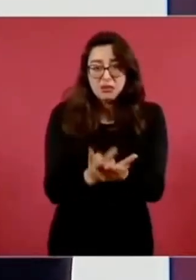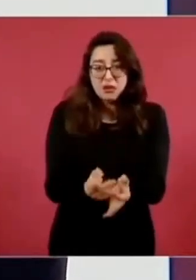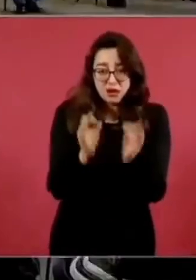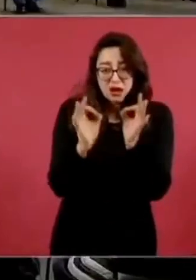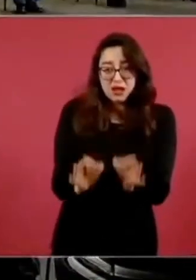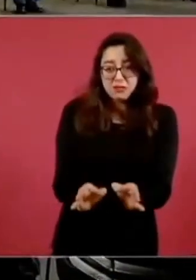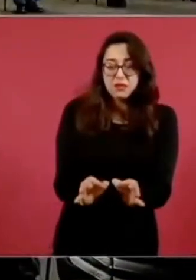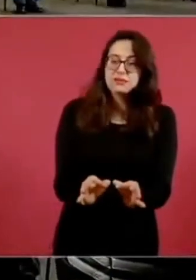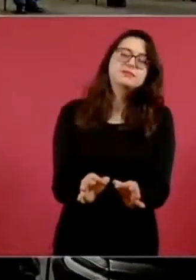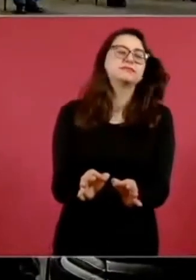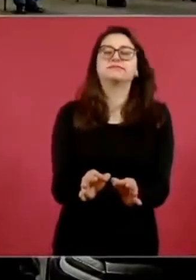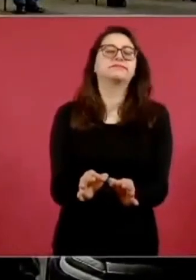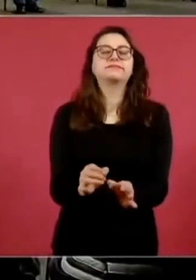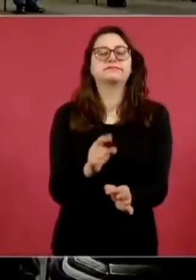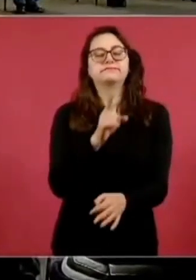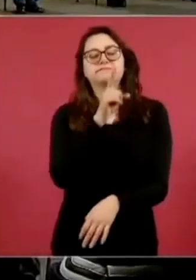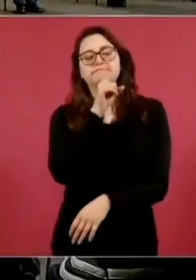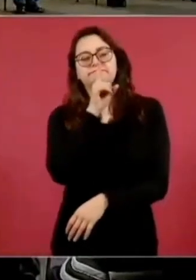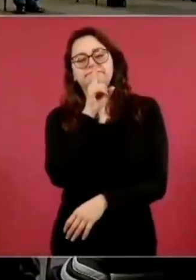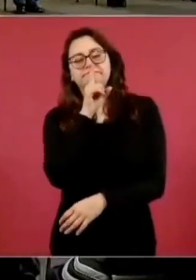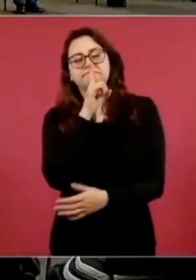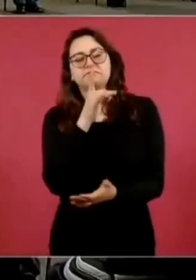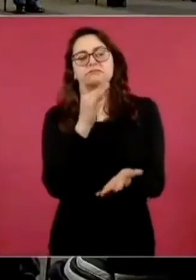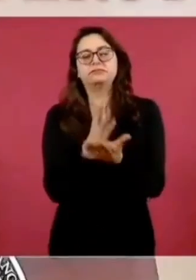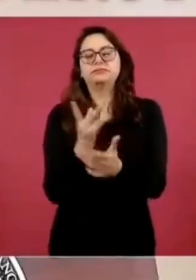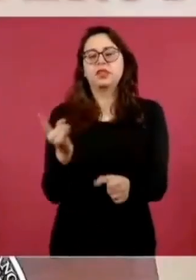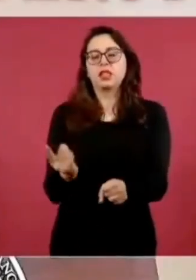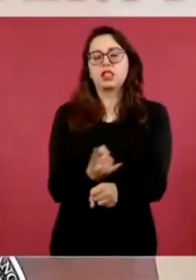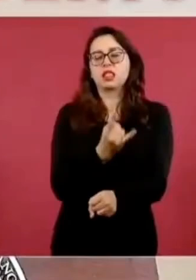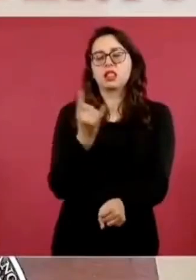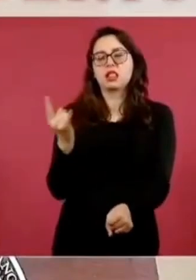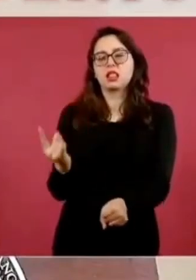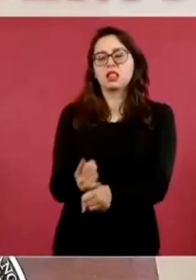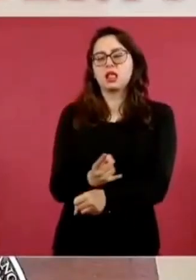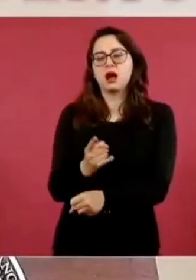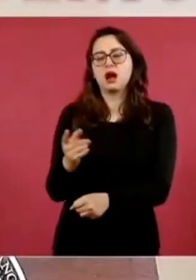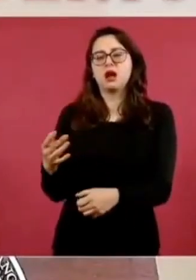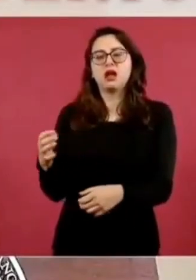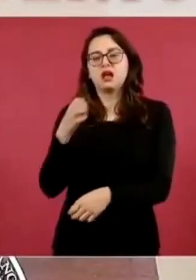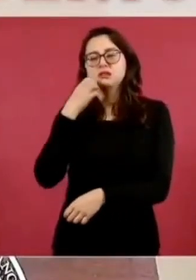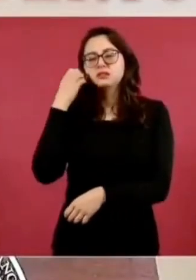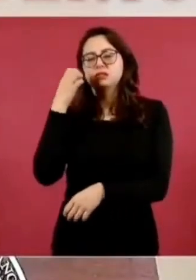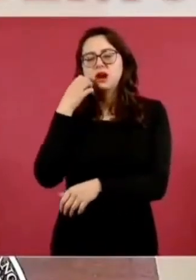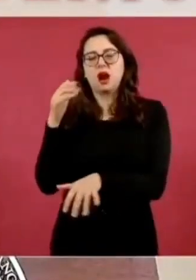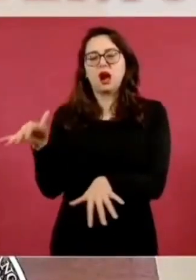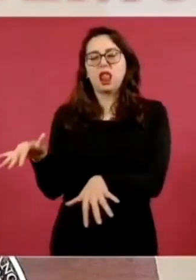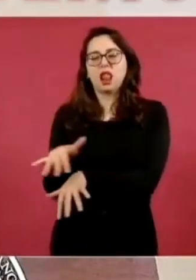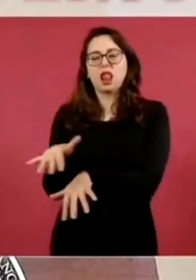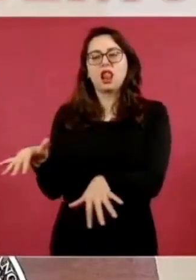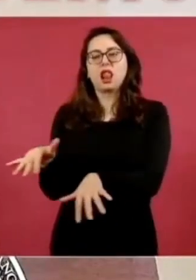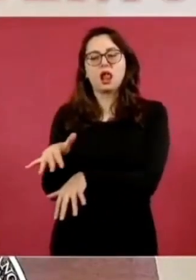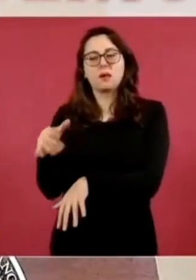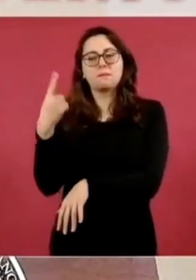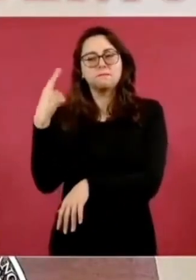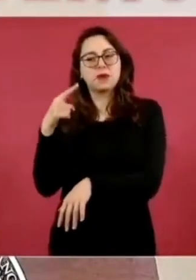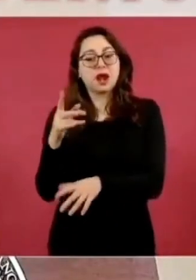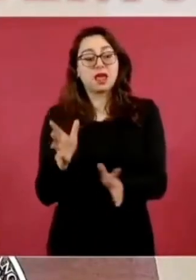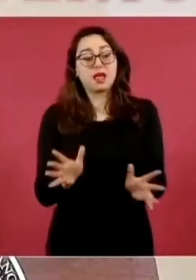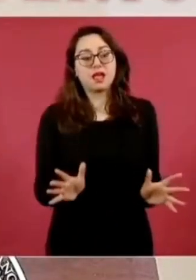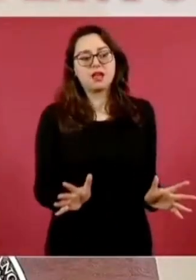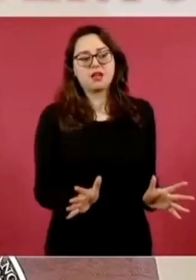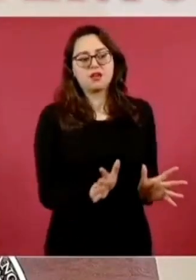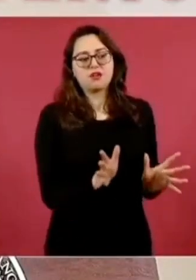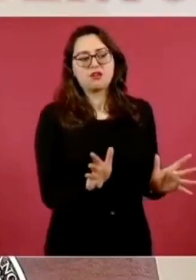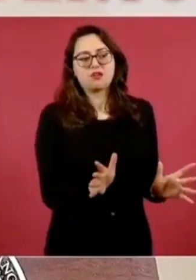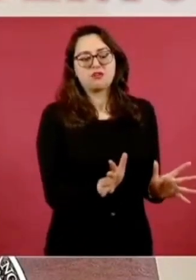no era más que el resultado de la negligencia y de aspirar a implementar algo a espaldas del magisterio. Hoy, aunque a los